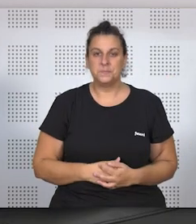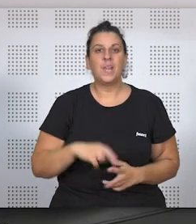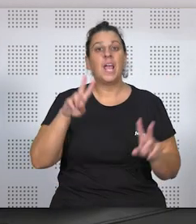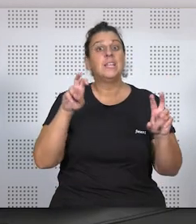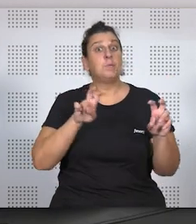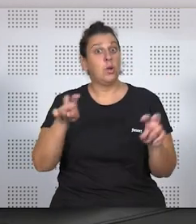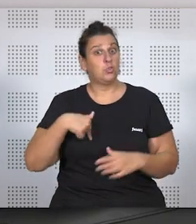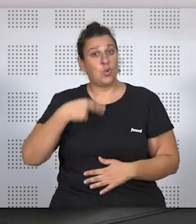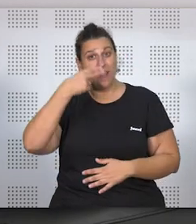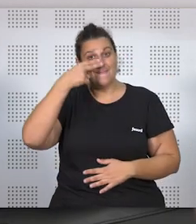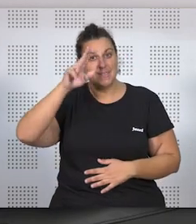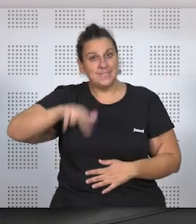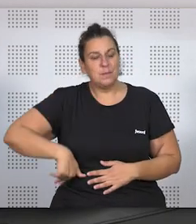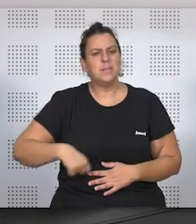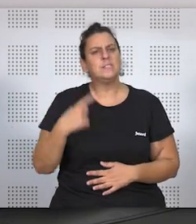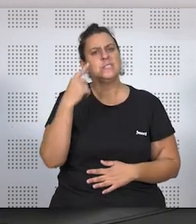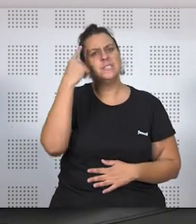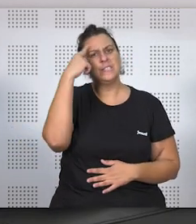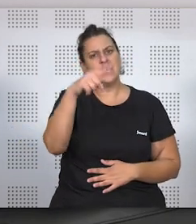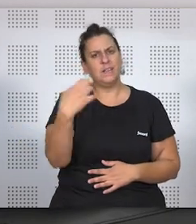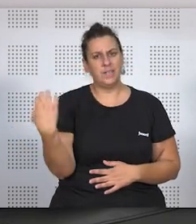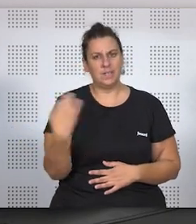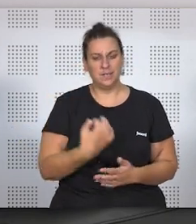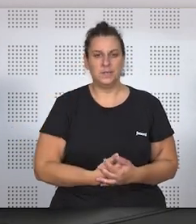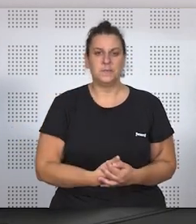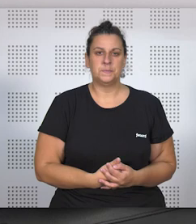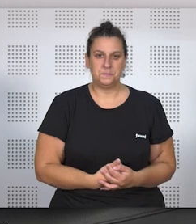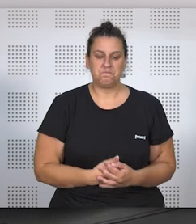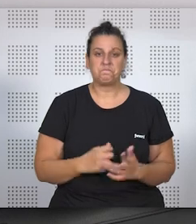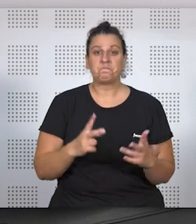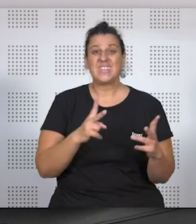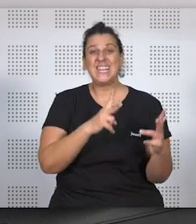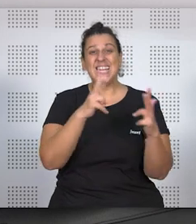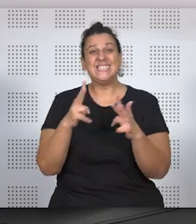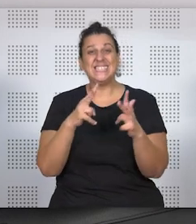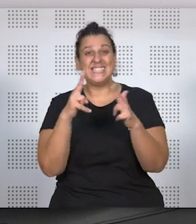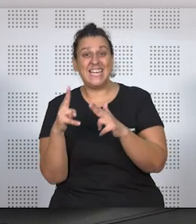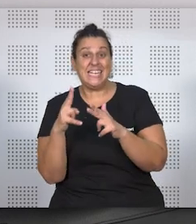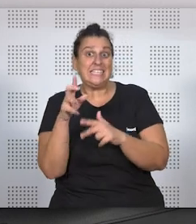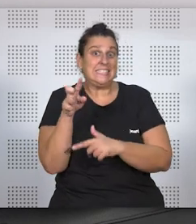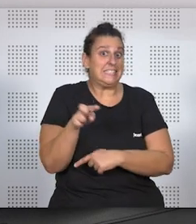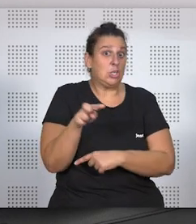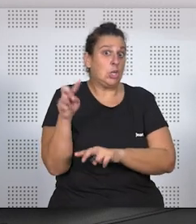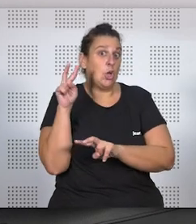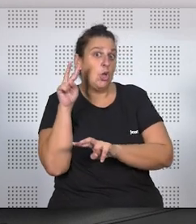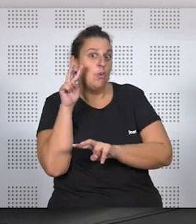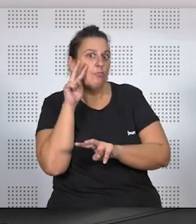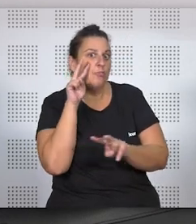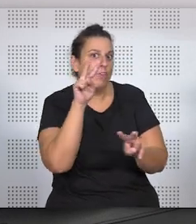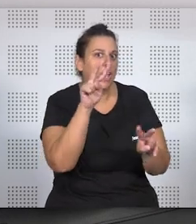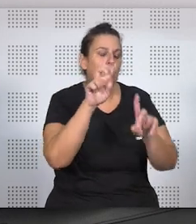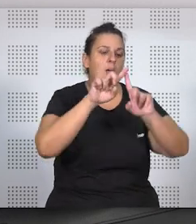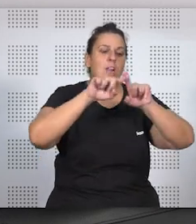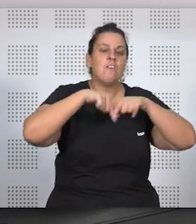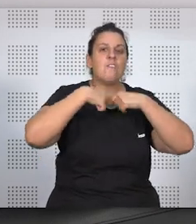las cuestiones que nos interesaba es saber en qué medida las series reflejan o no algún tipo patrón de